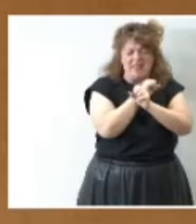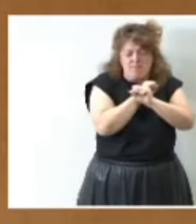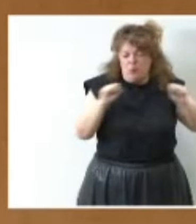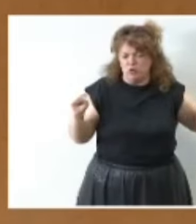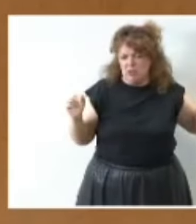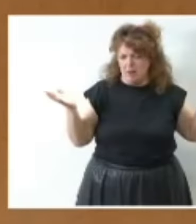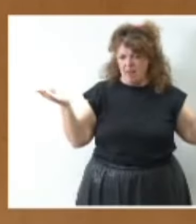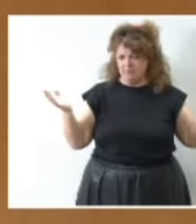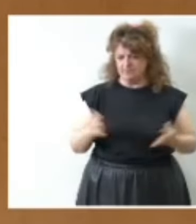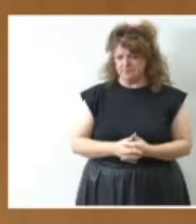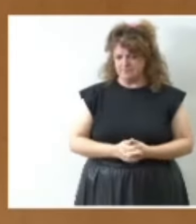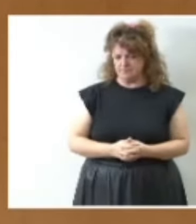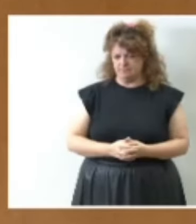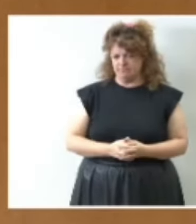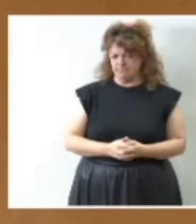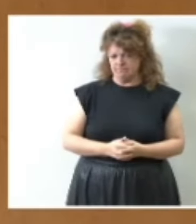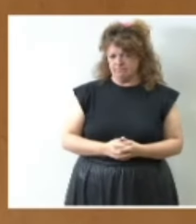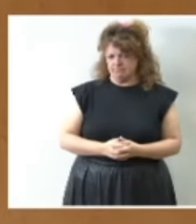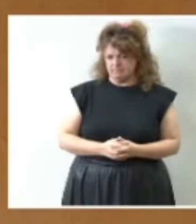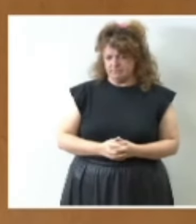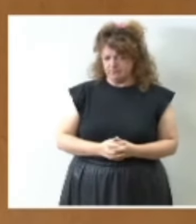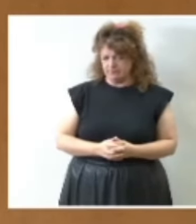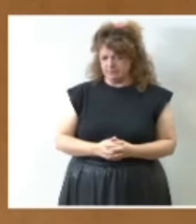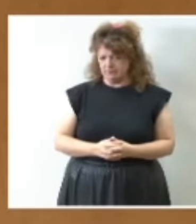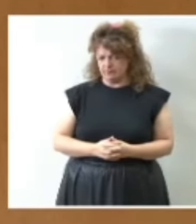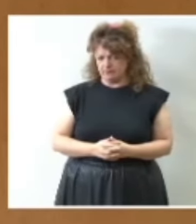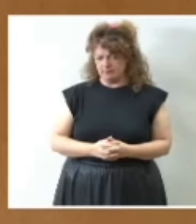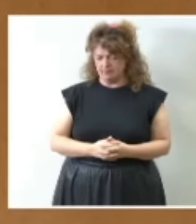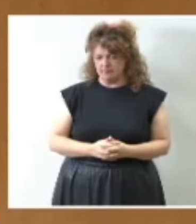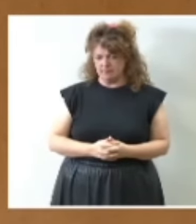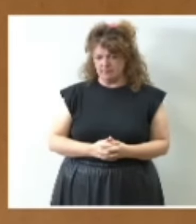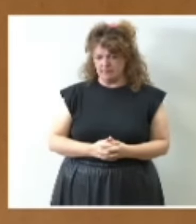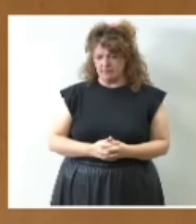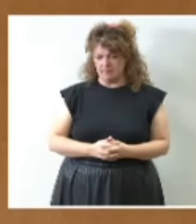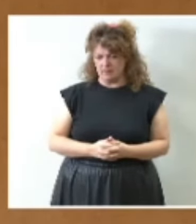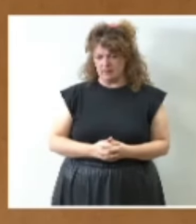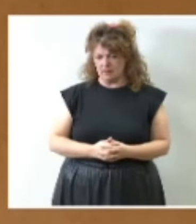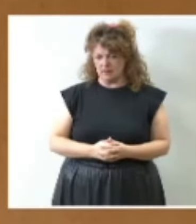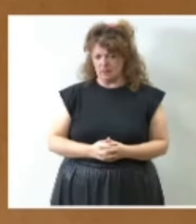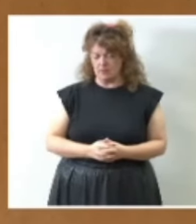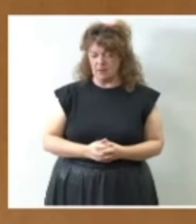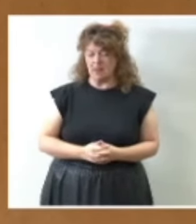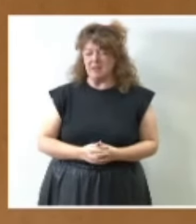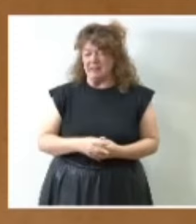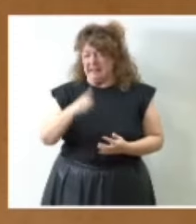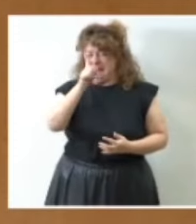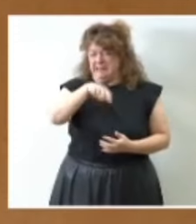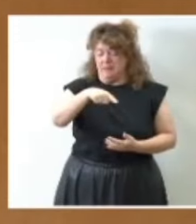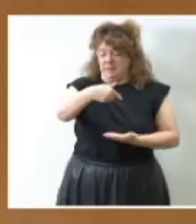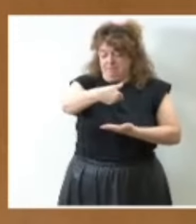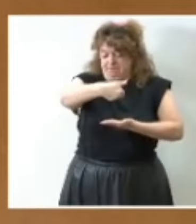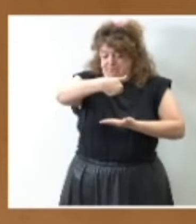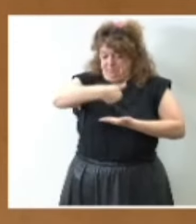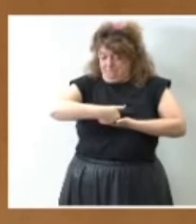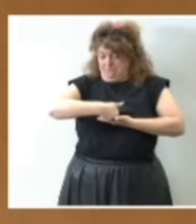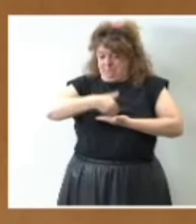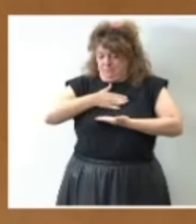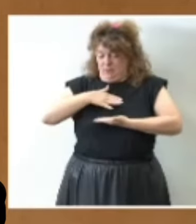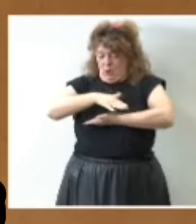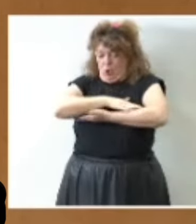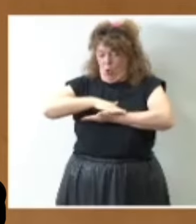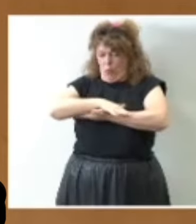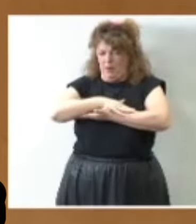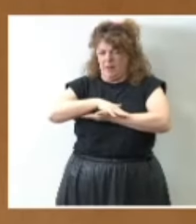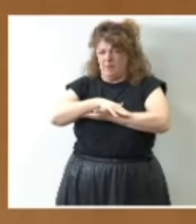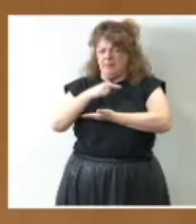en todo caso también debo decirle que la interpelación que usted ha planteado me